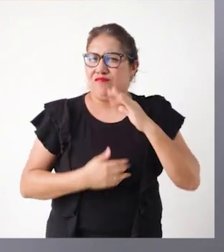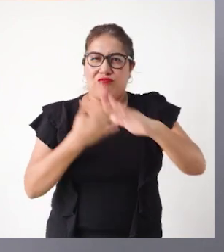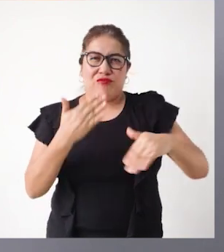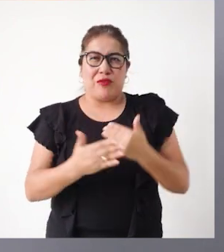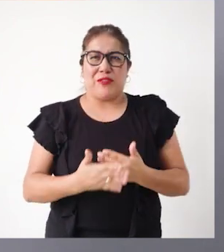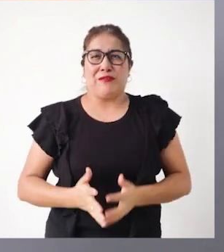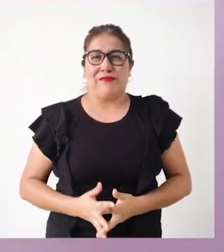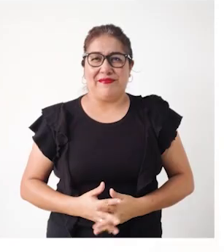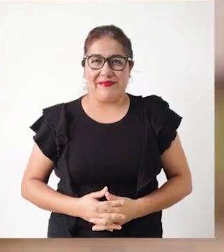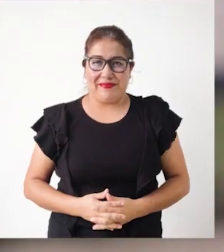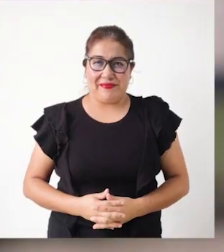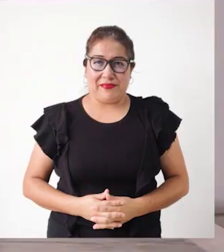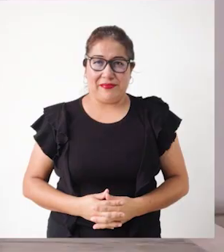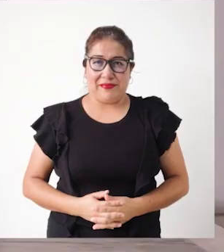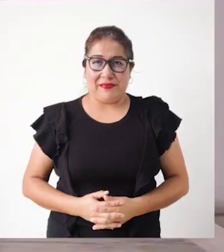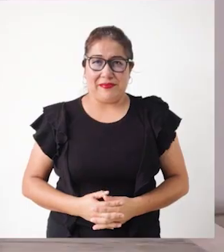en todo.